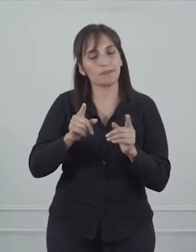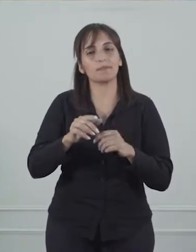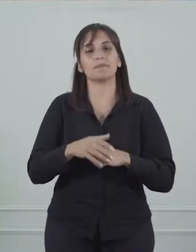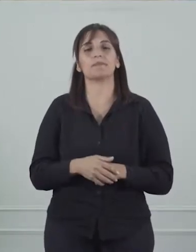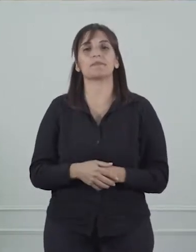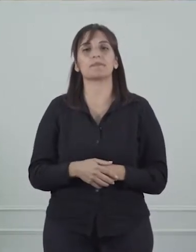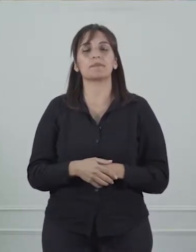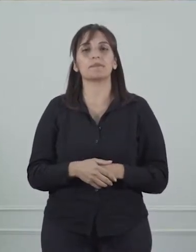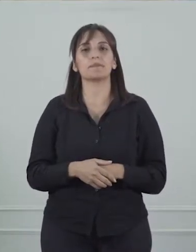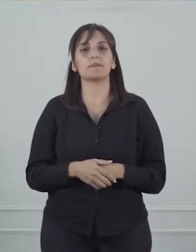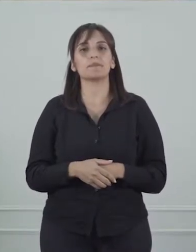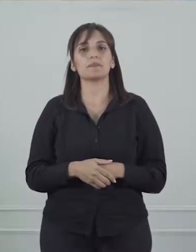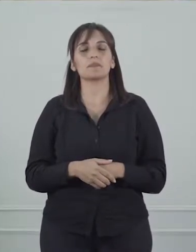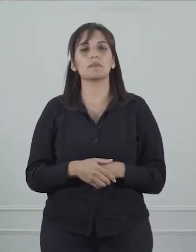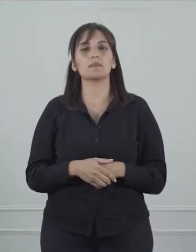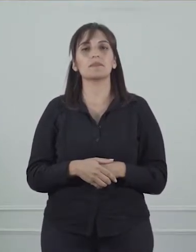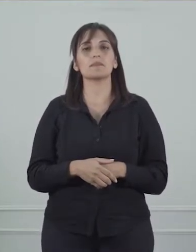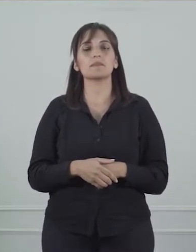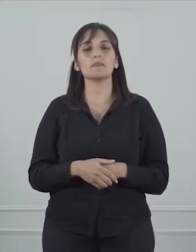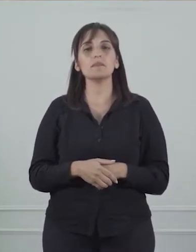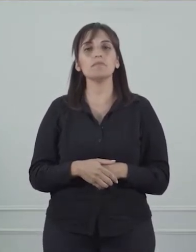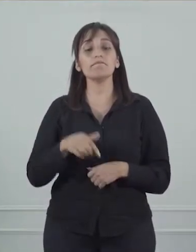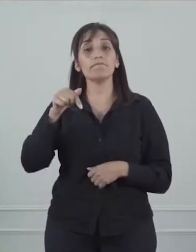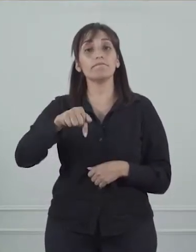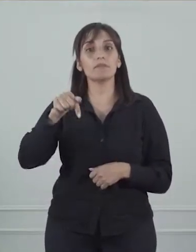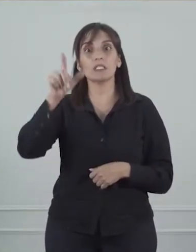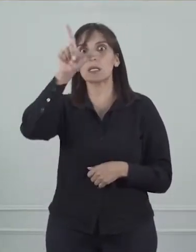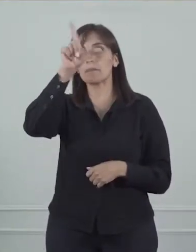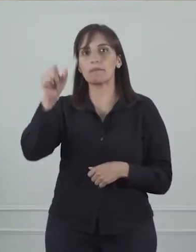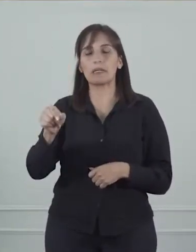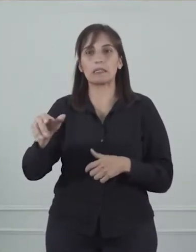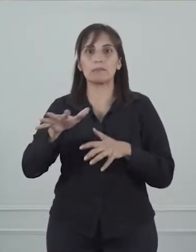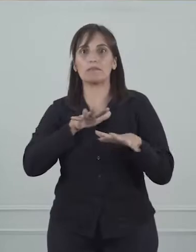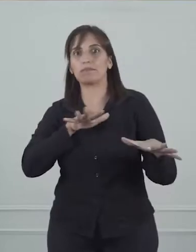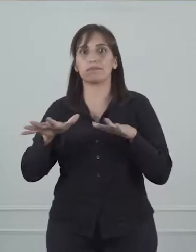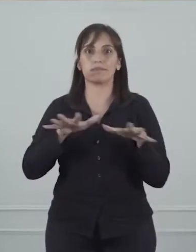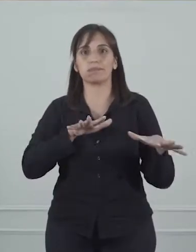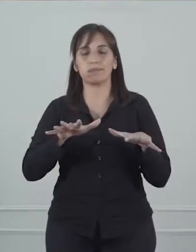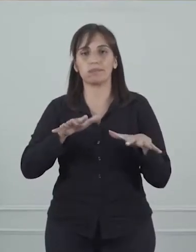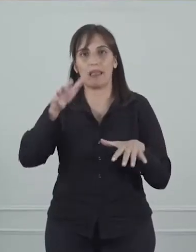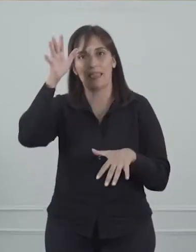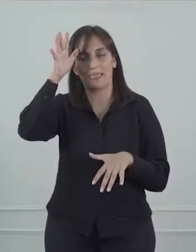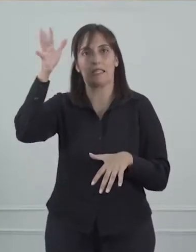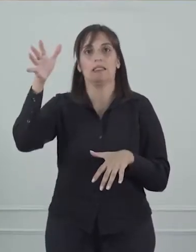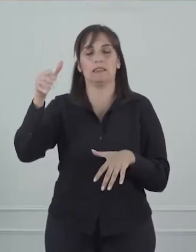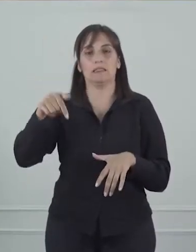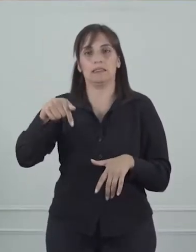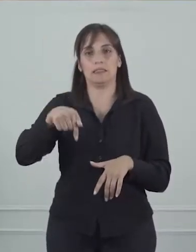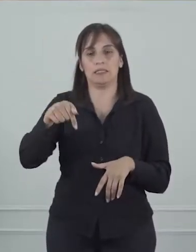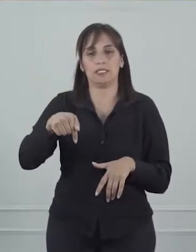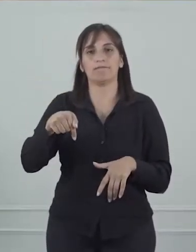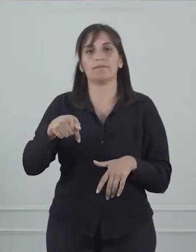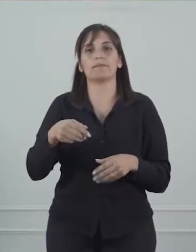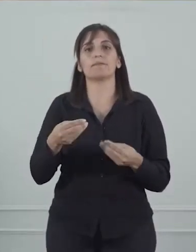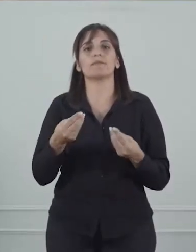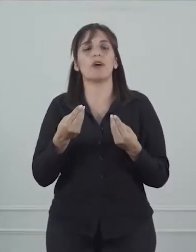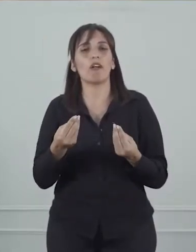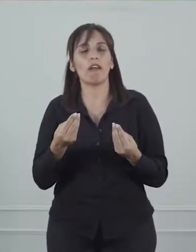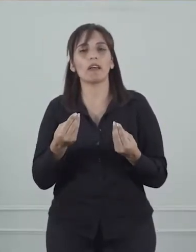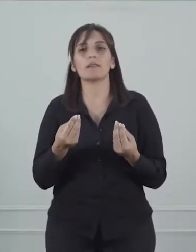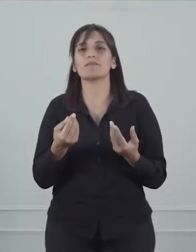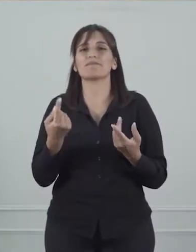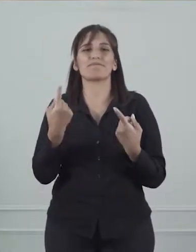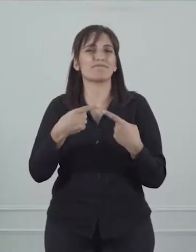El día de la fecha, el país colapsó. En el país, todas